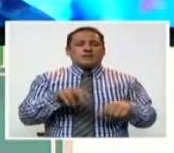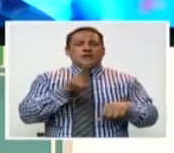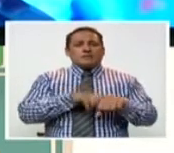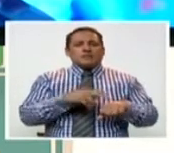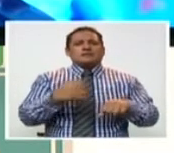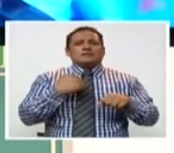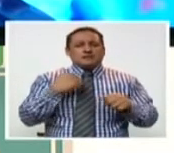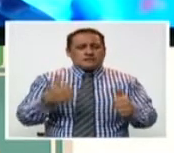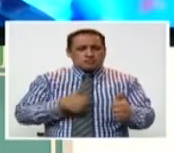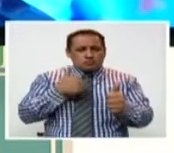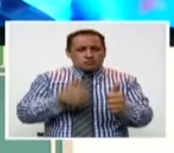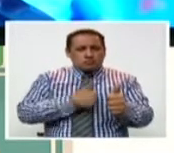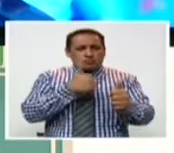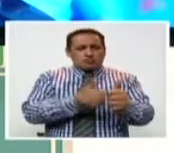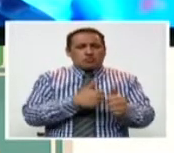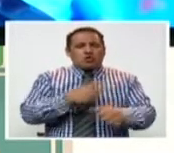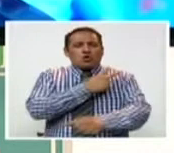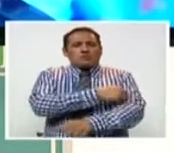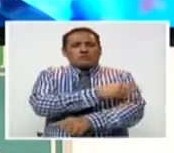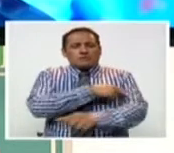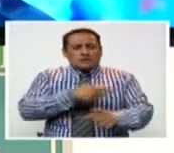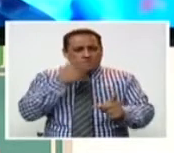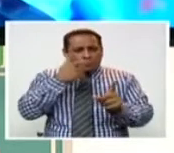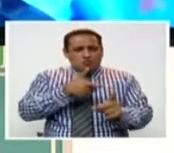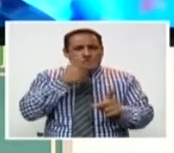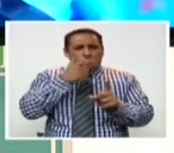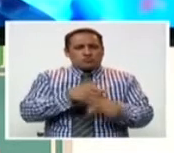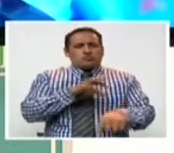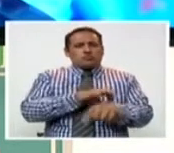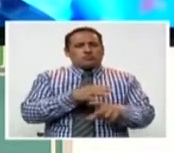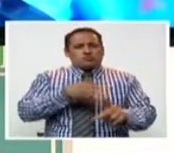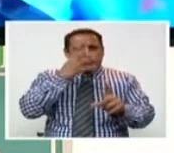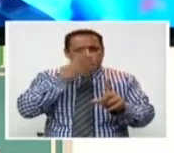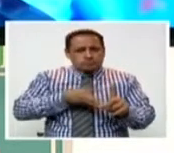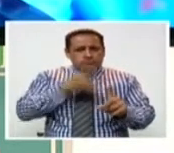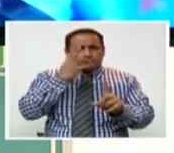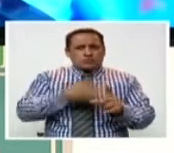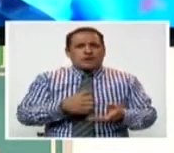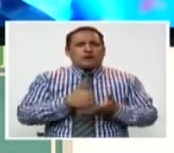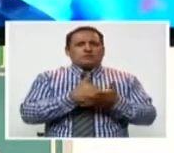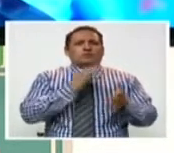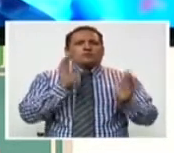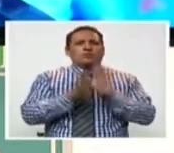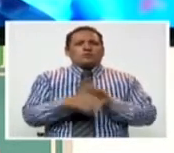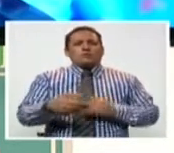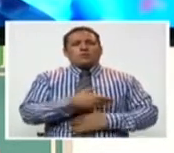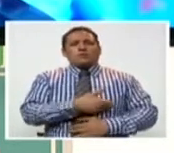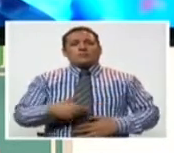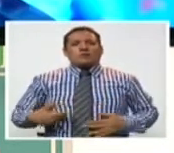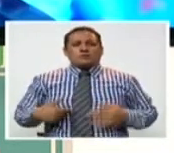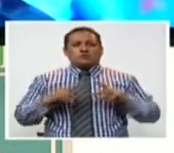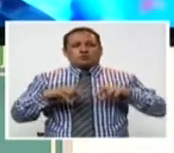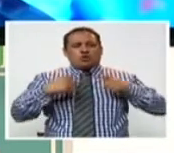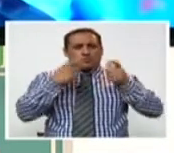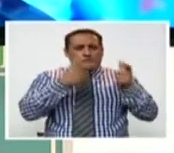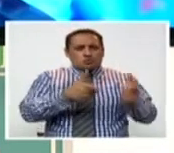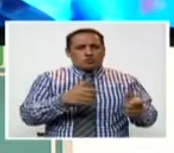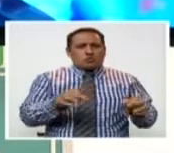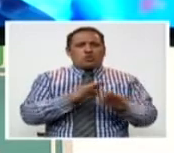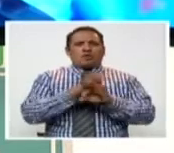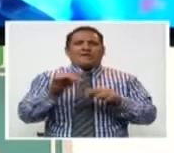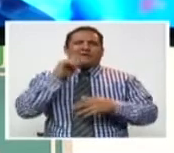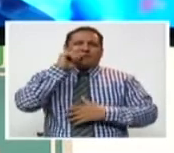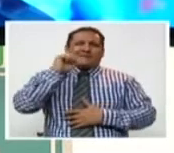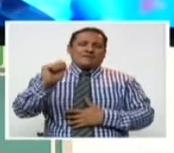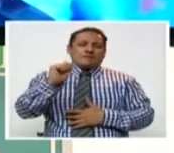generalmente tienen un seguimiento en el hospital y tienen tratamientos un poco más intensivos, por ejemplo, si van a ser operados o si van a